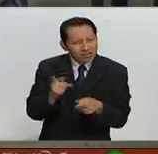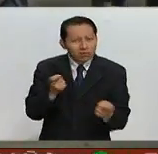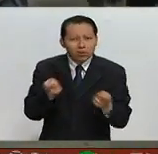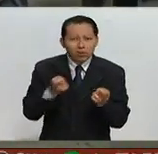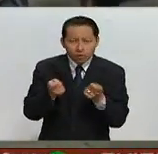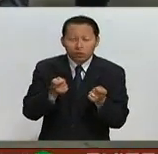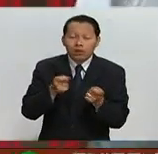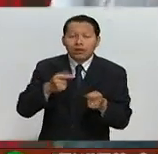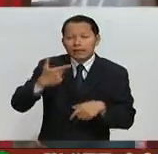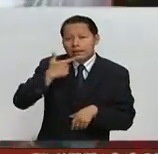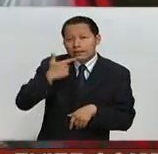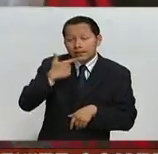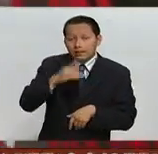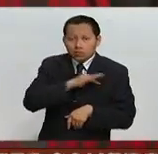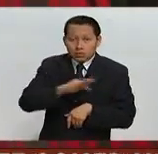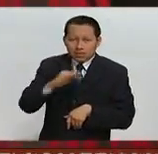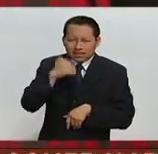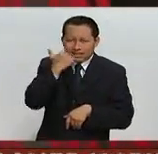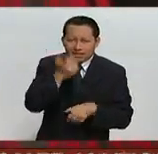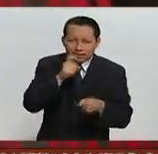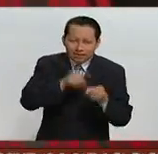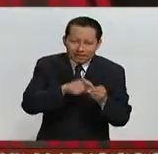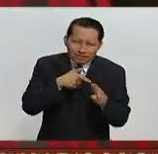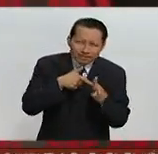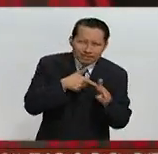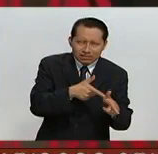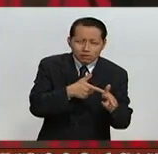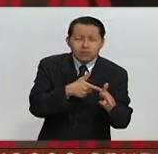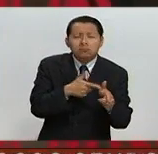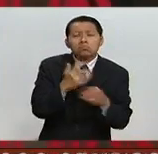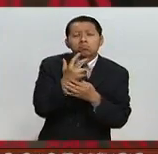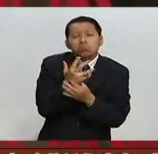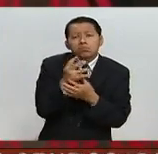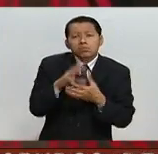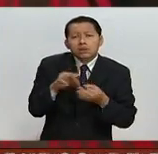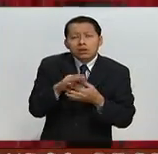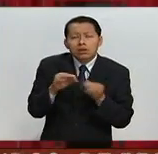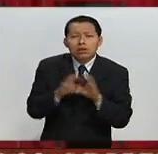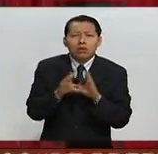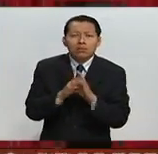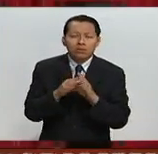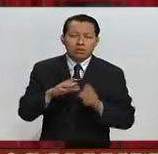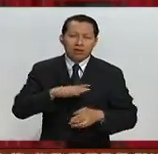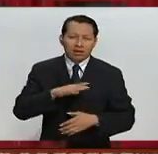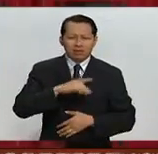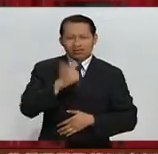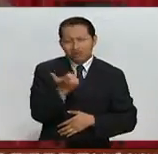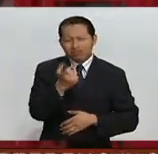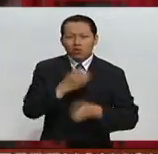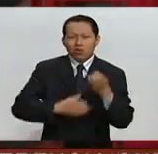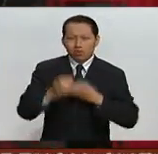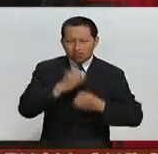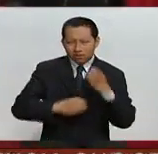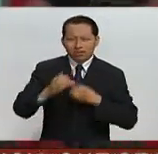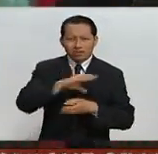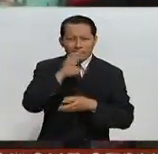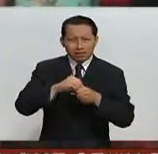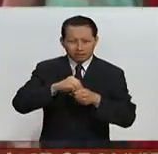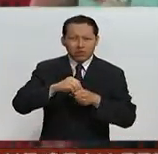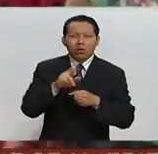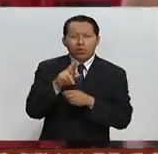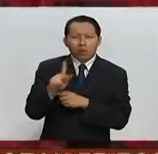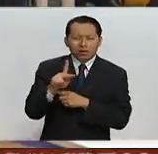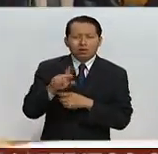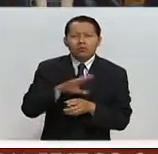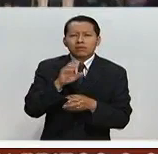simpatizantes británicos en favor de permanecer dentro de la Unión Europea sostienen que las consecuencias económicas, comerciales y comerciales para el Reino Unido